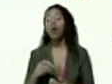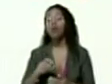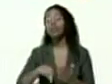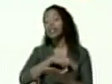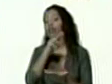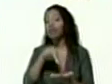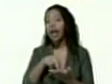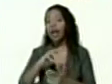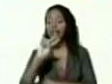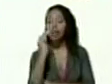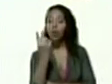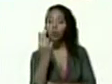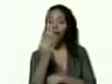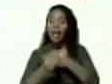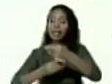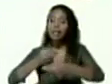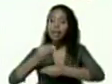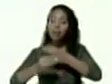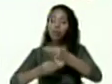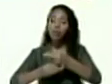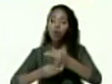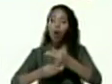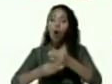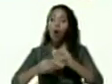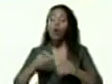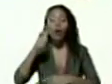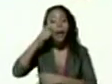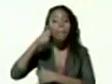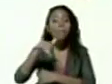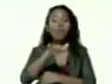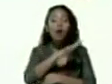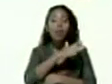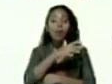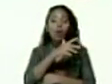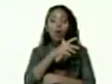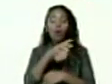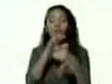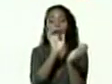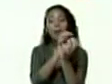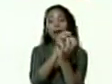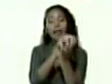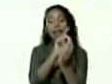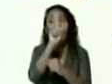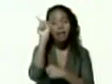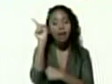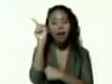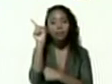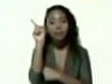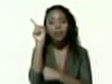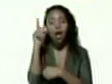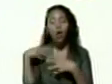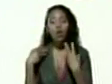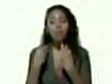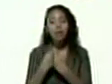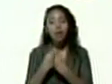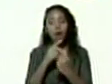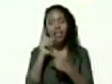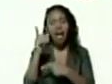con el pueblo de Nueva Esparta allá en Margarita con el compañero Dante Rivas